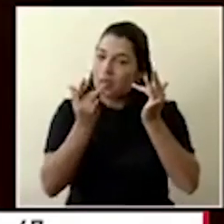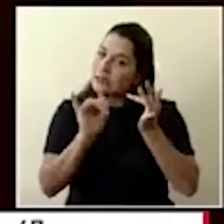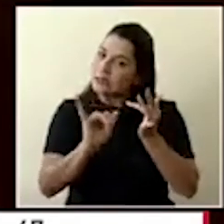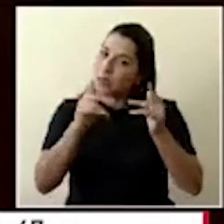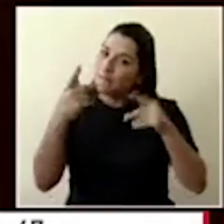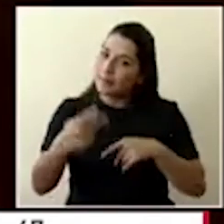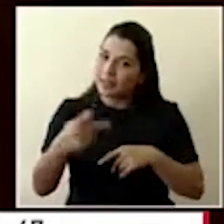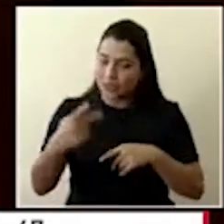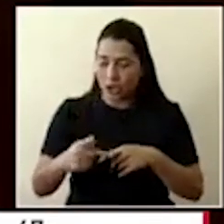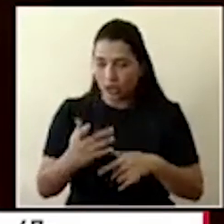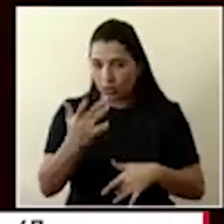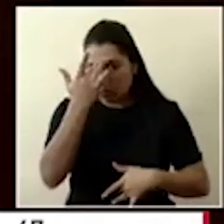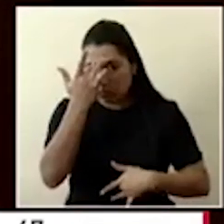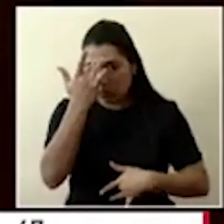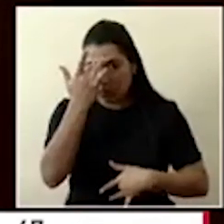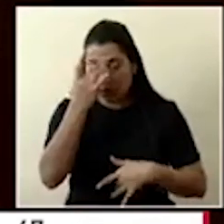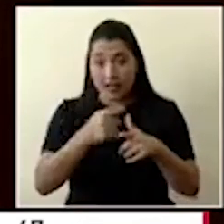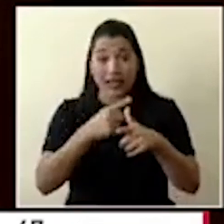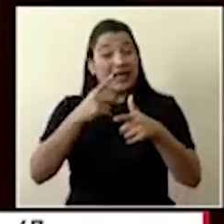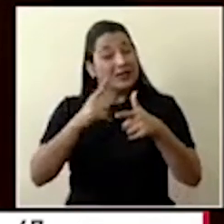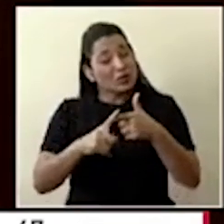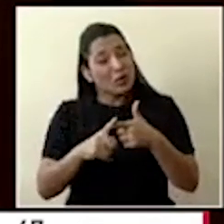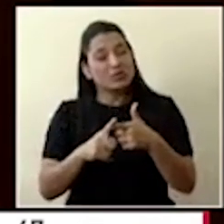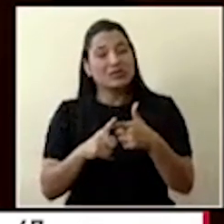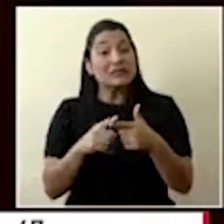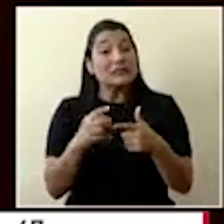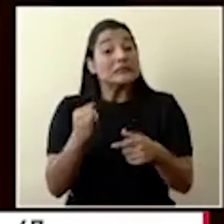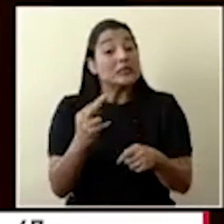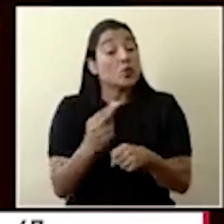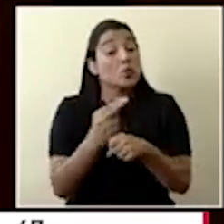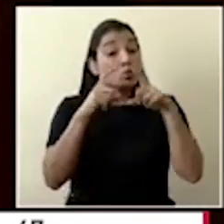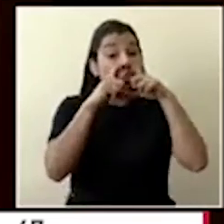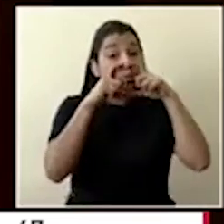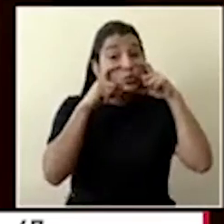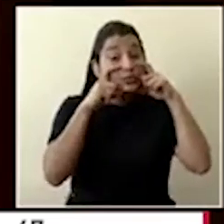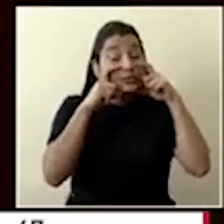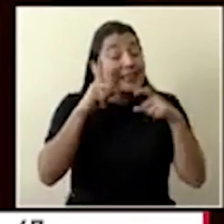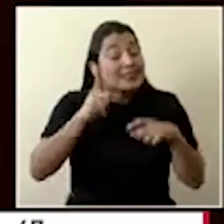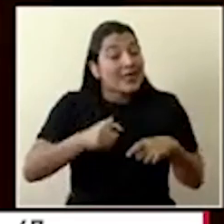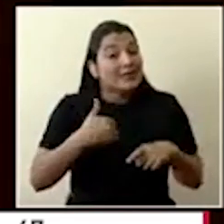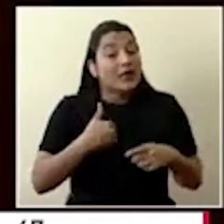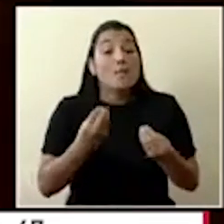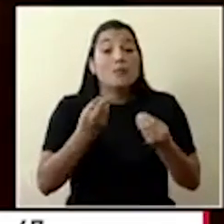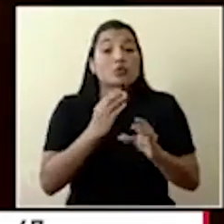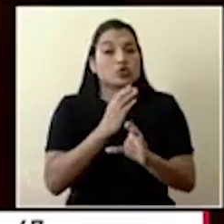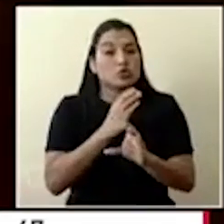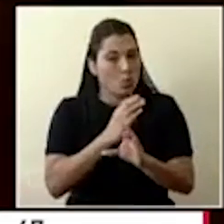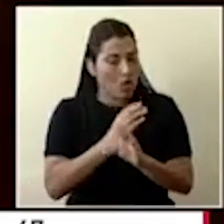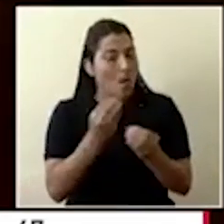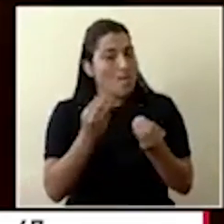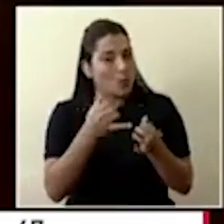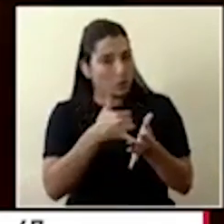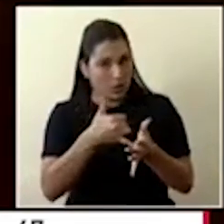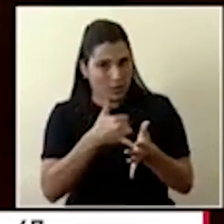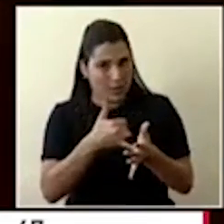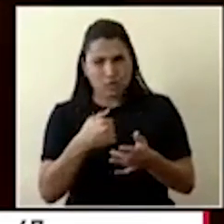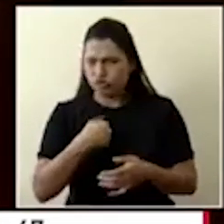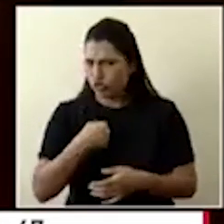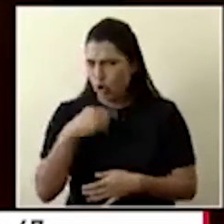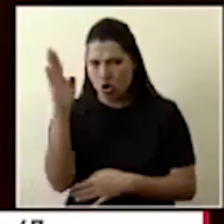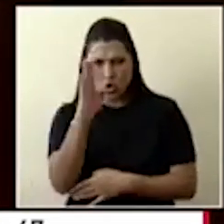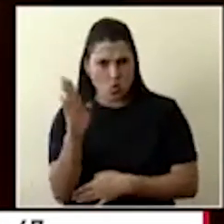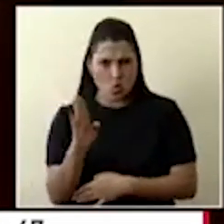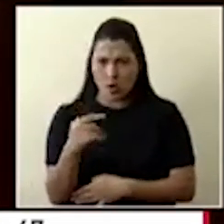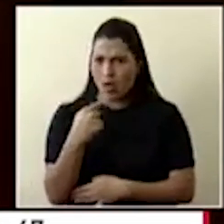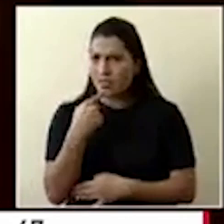de las mascarillas, indico, hay toda una delicadeza en su uso y que no es que en ningún momento hemos dicho que no deben usarla